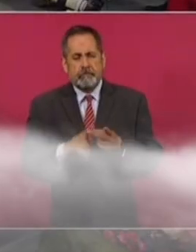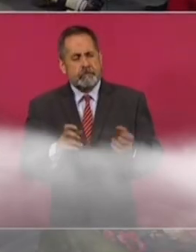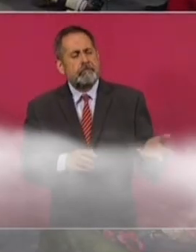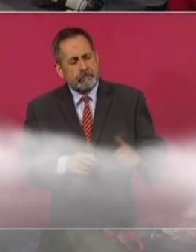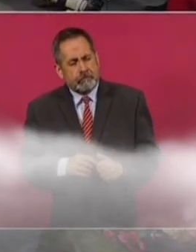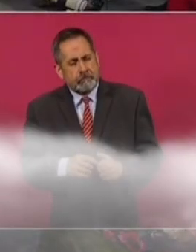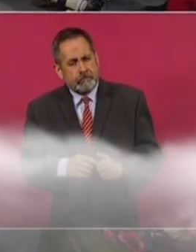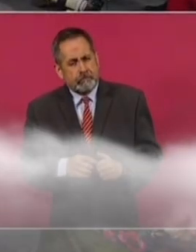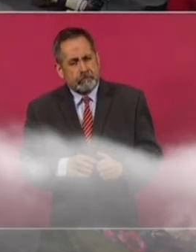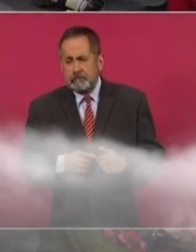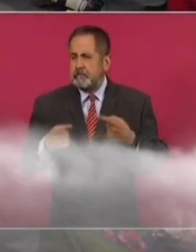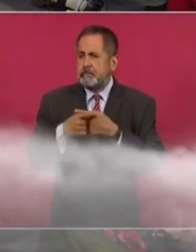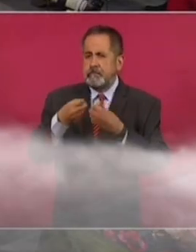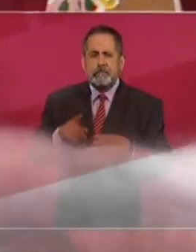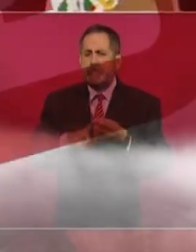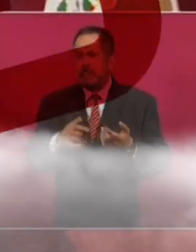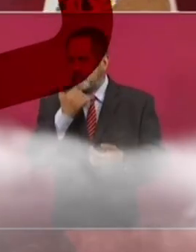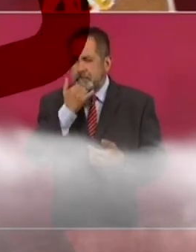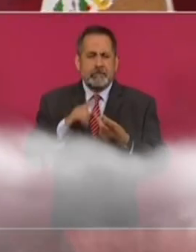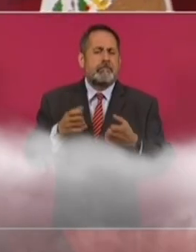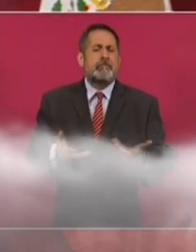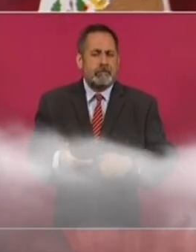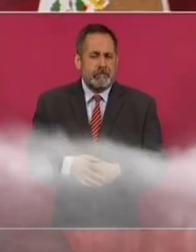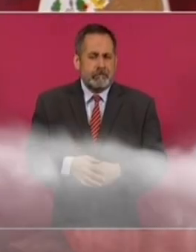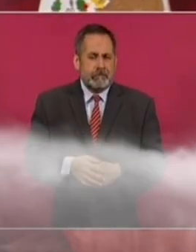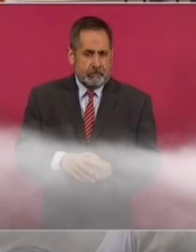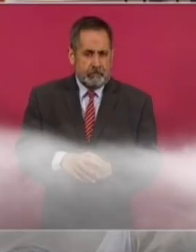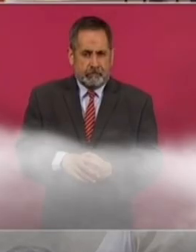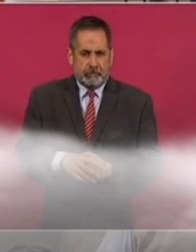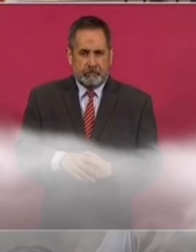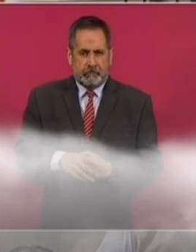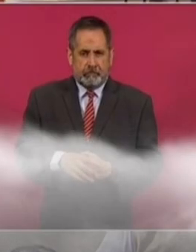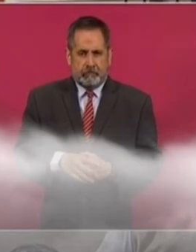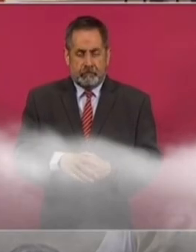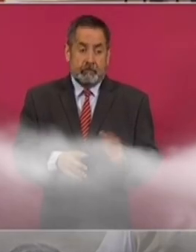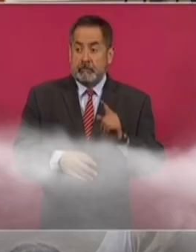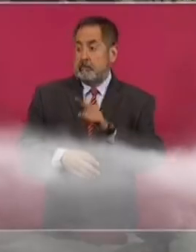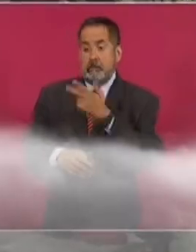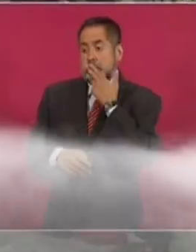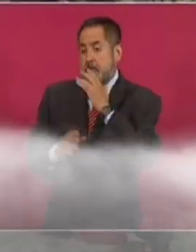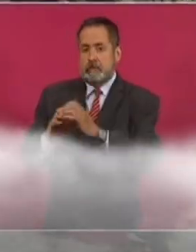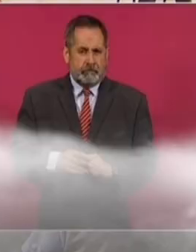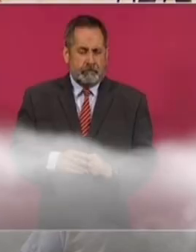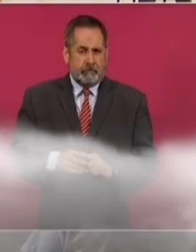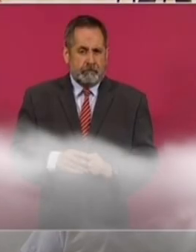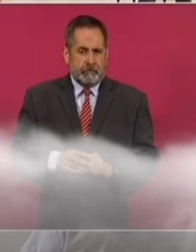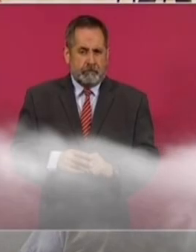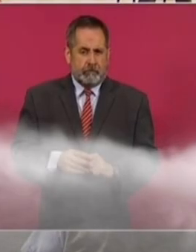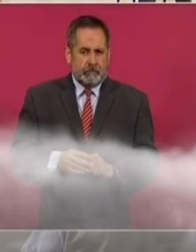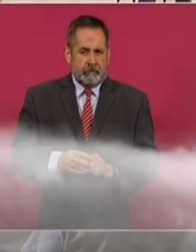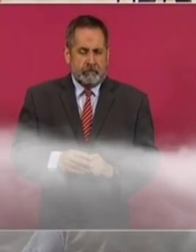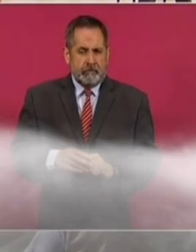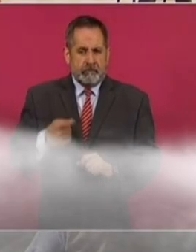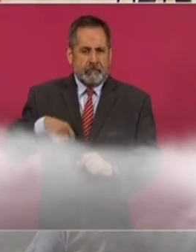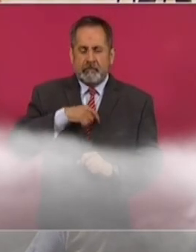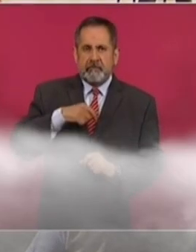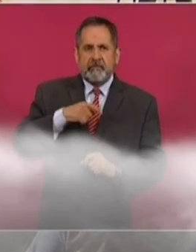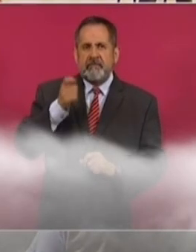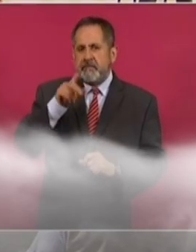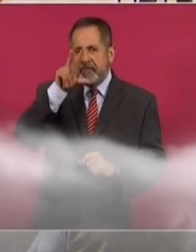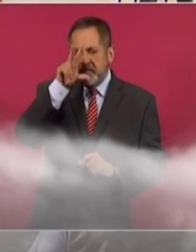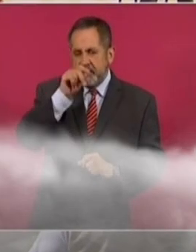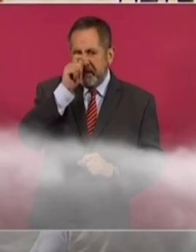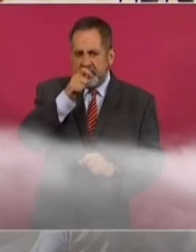el conflicto? ¿Dónde están los amparos? ¿Dónde está el dinero? Ah, pero ahí está, Calica. ¿No vamos a